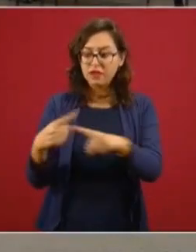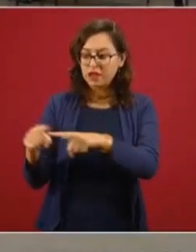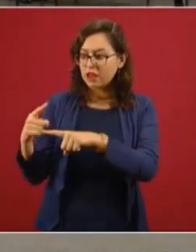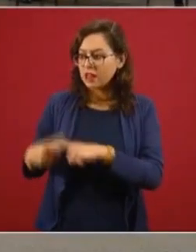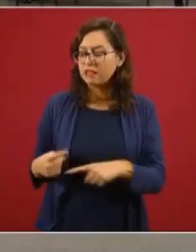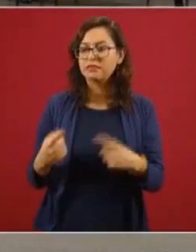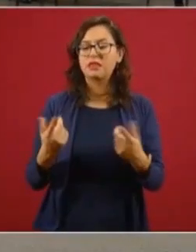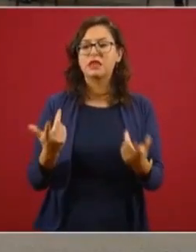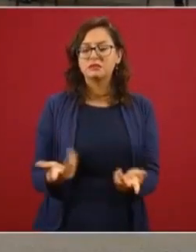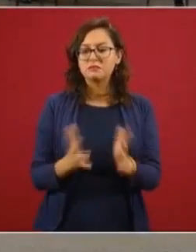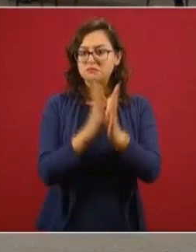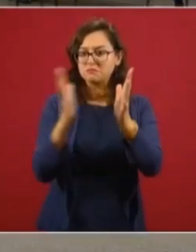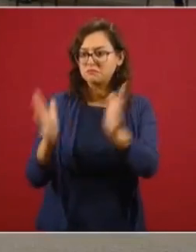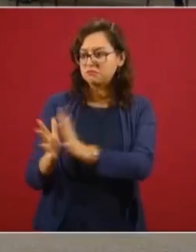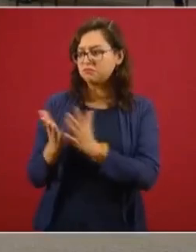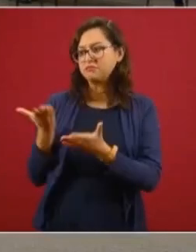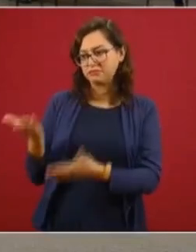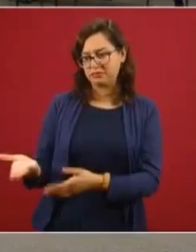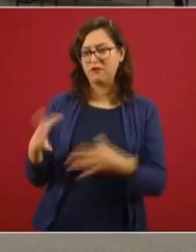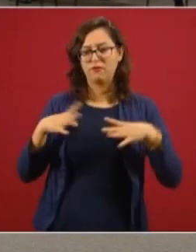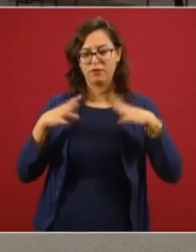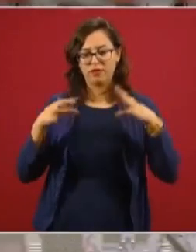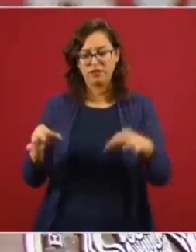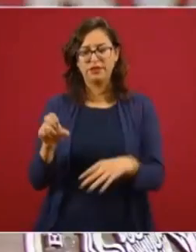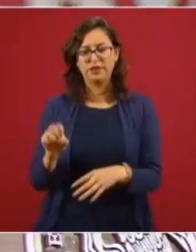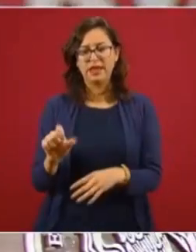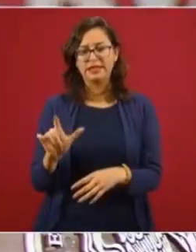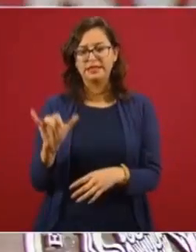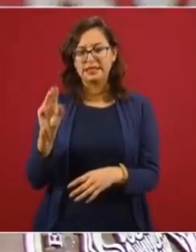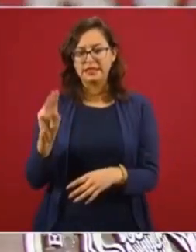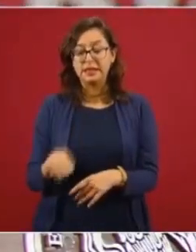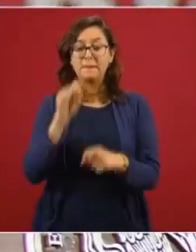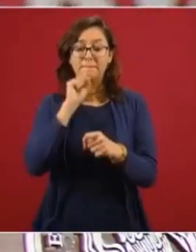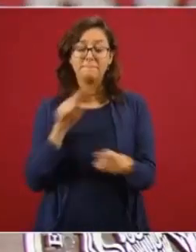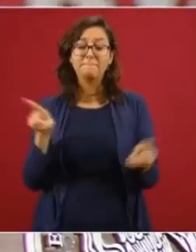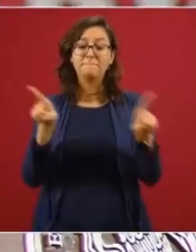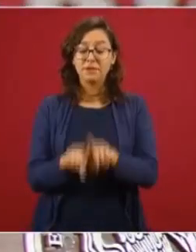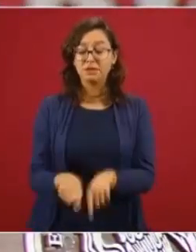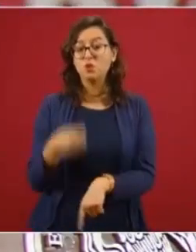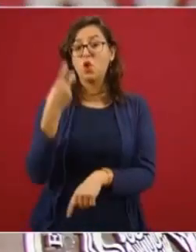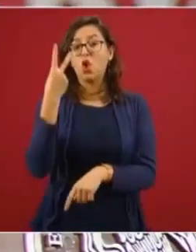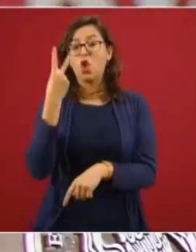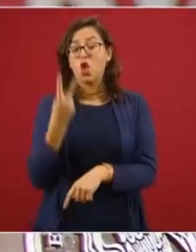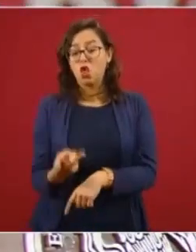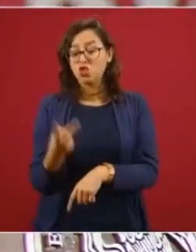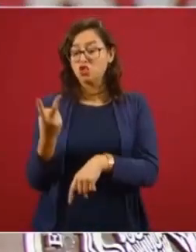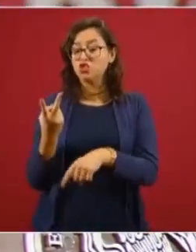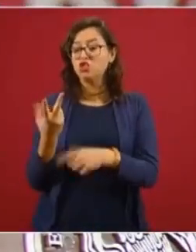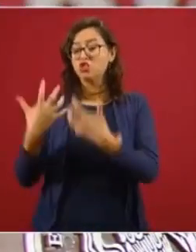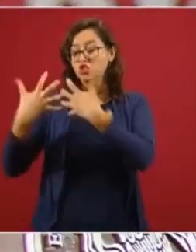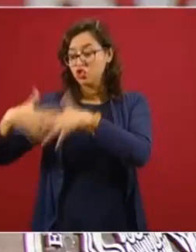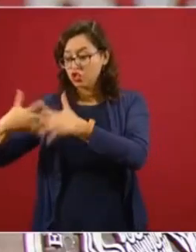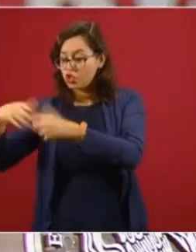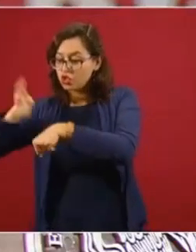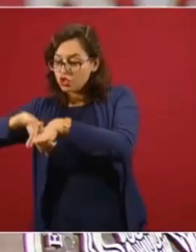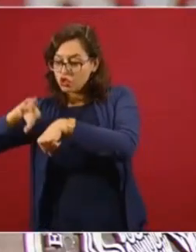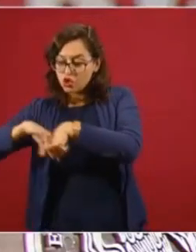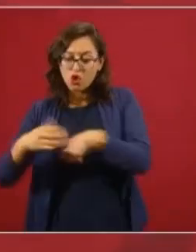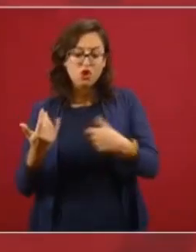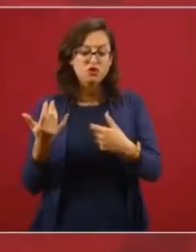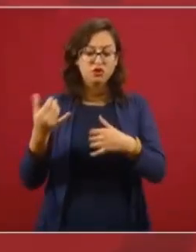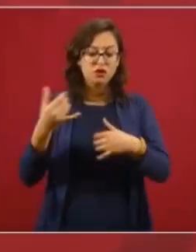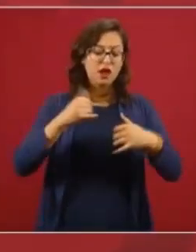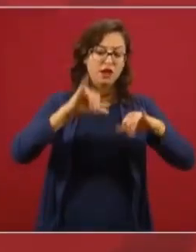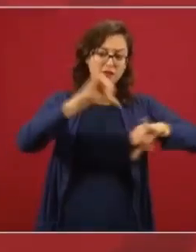la Fundación Slim y las diferentes, las dos plantas de manufactura, el grupo Insude en Argentina y Laboratorios